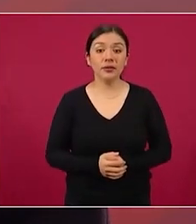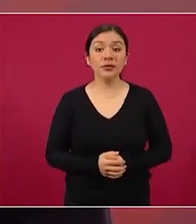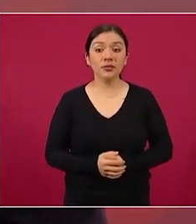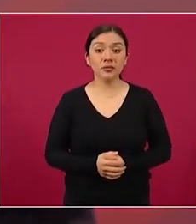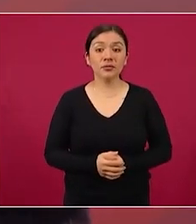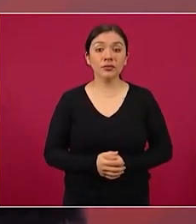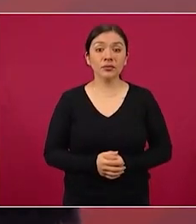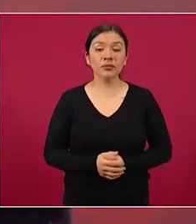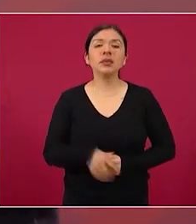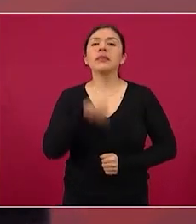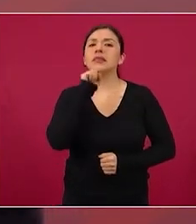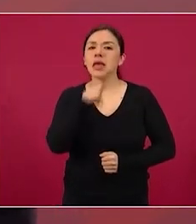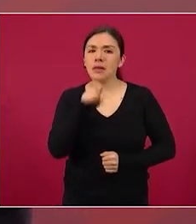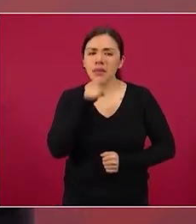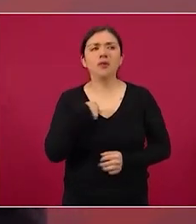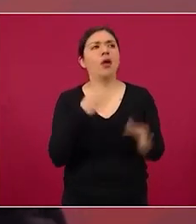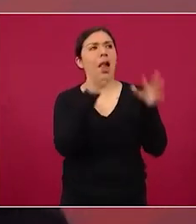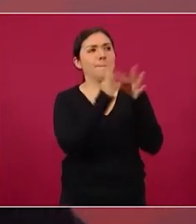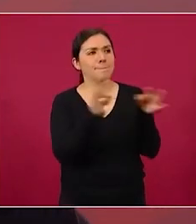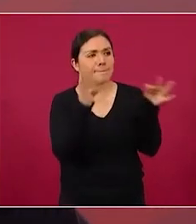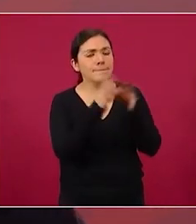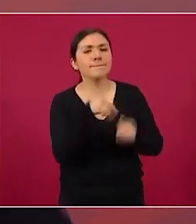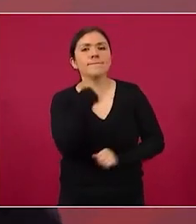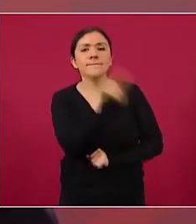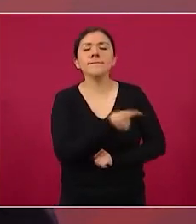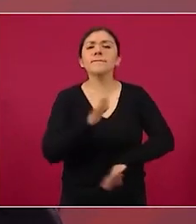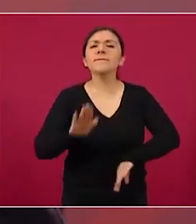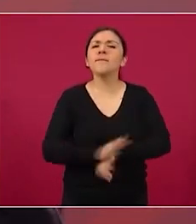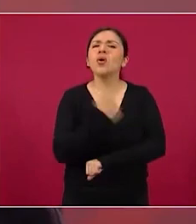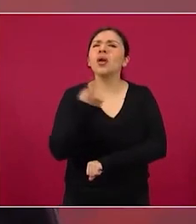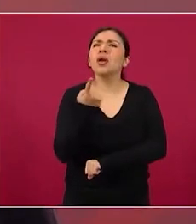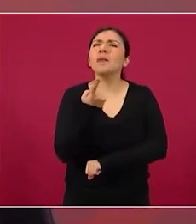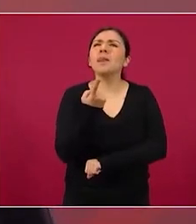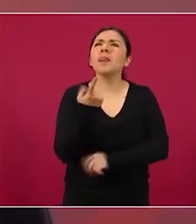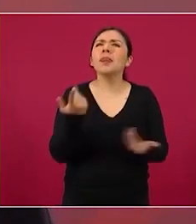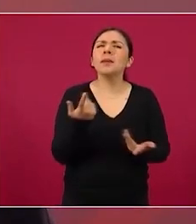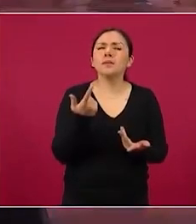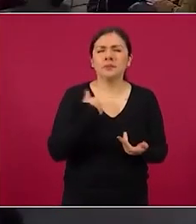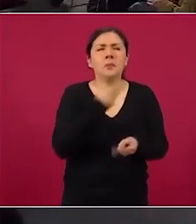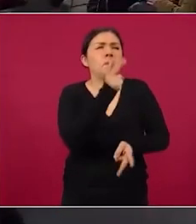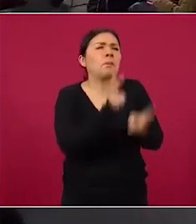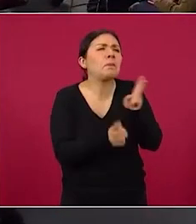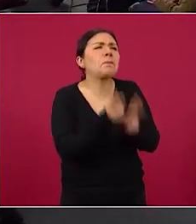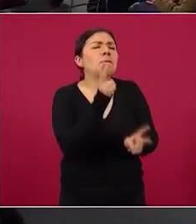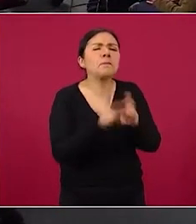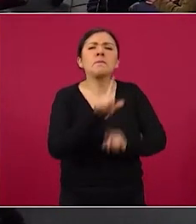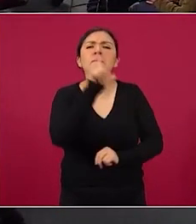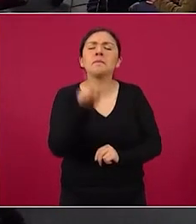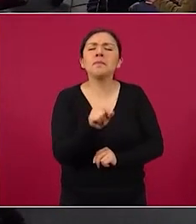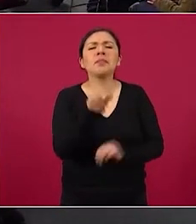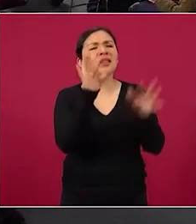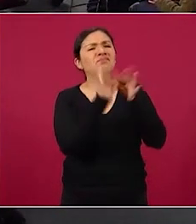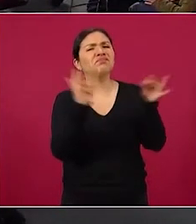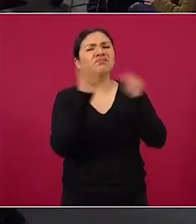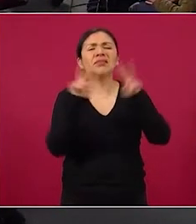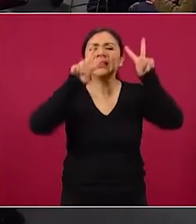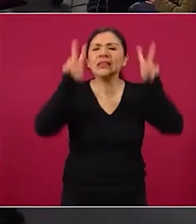y le expliqué porque hubo un momento en la plática que salió lo del gas